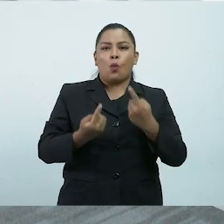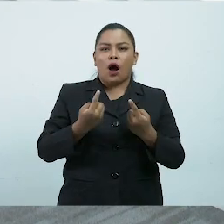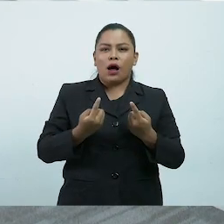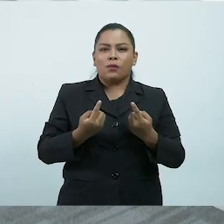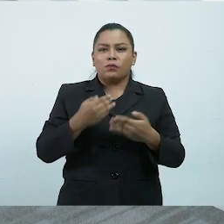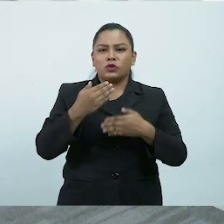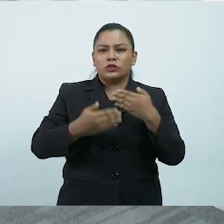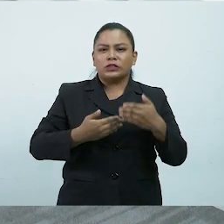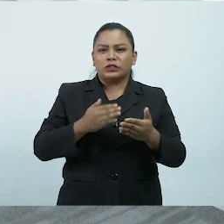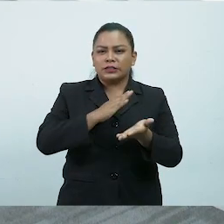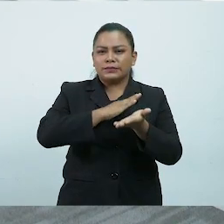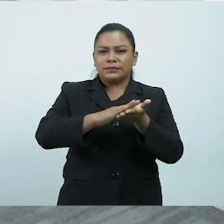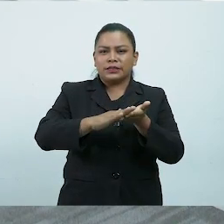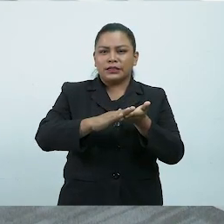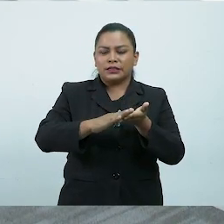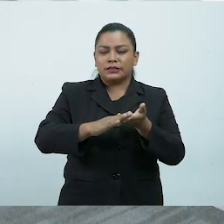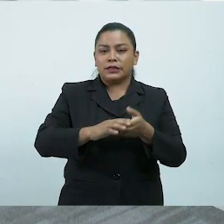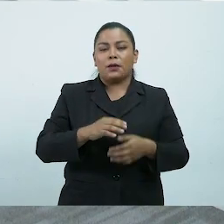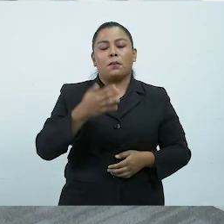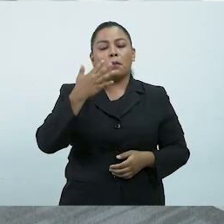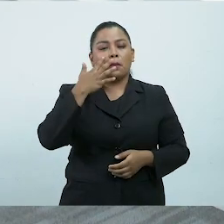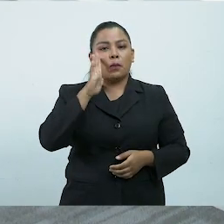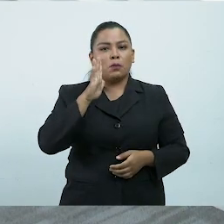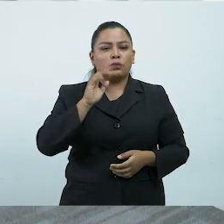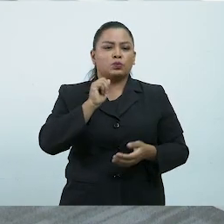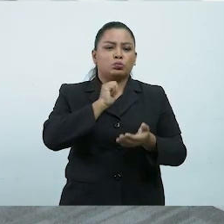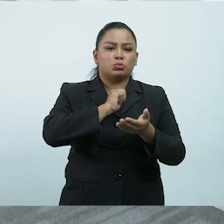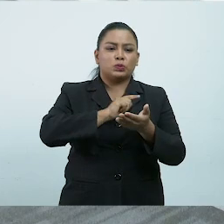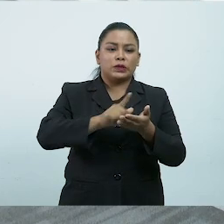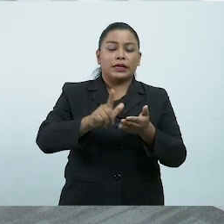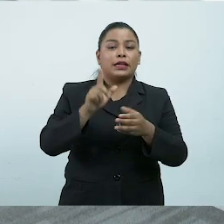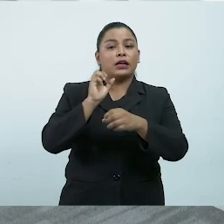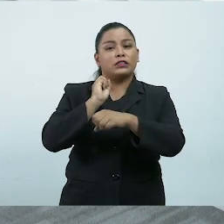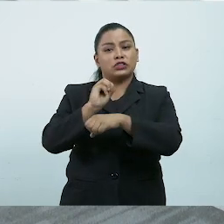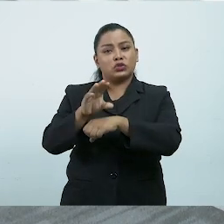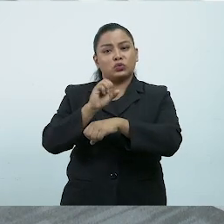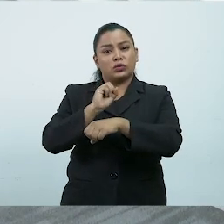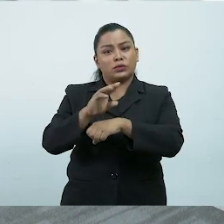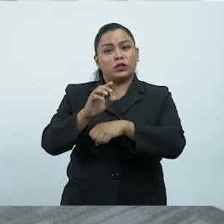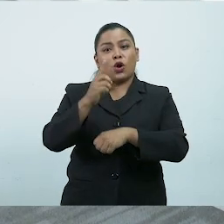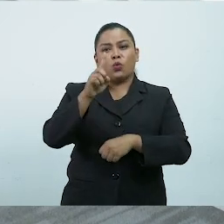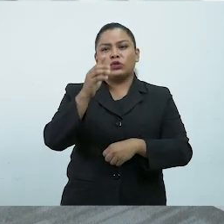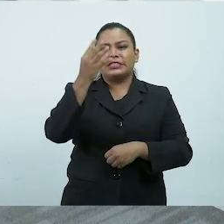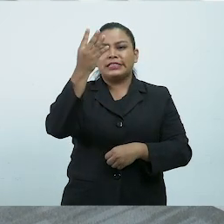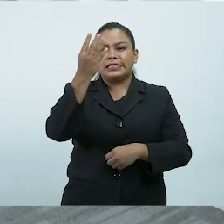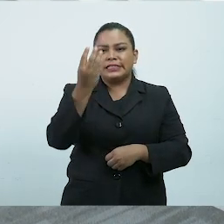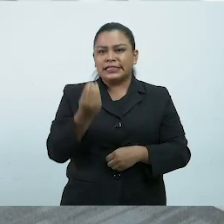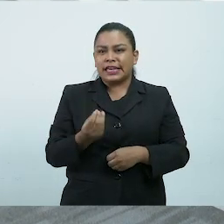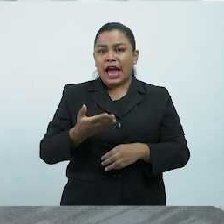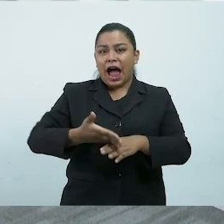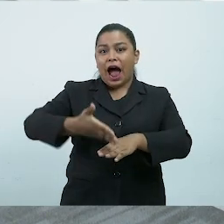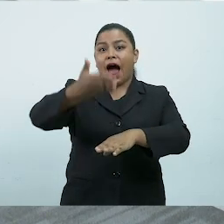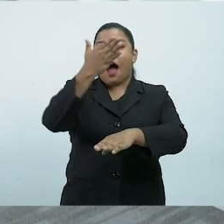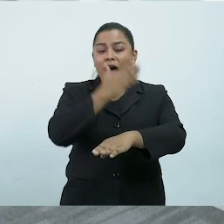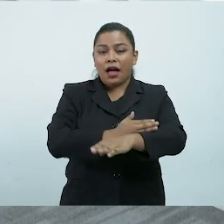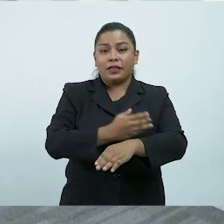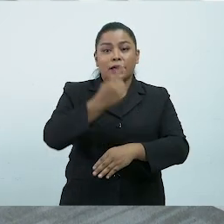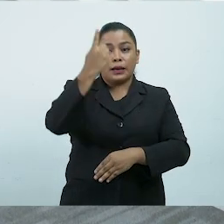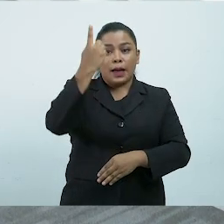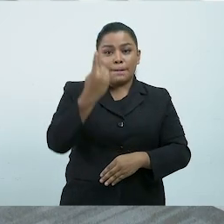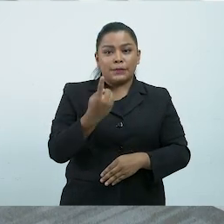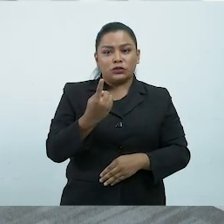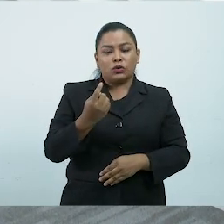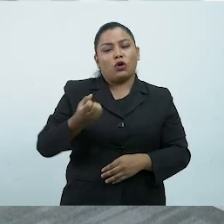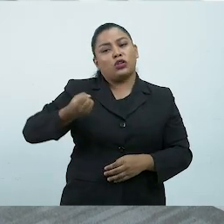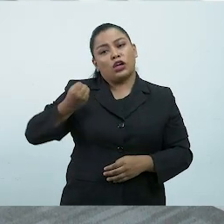Para la desinfección de las instalaciones, se recomienda hacerla un día antes que el personal docente los